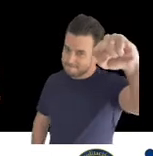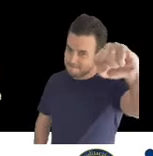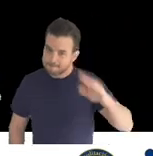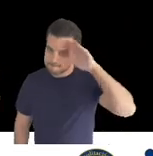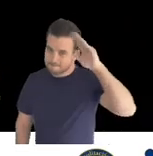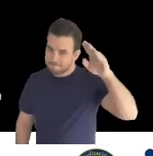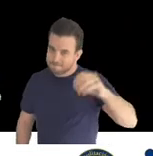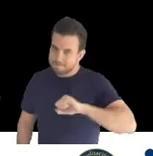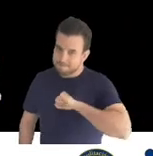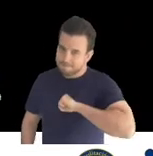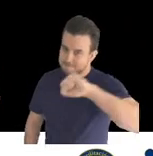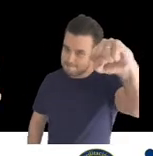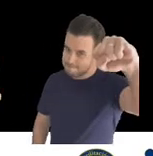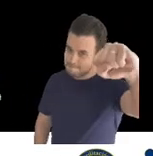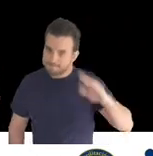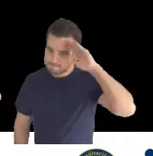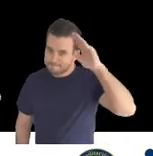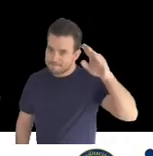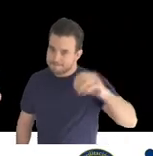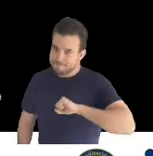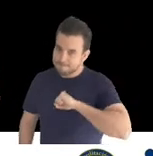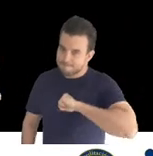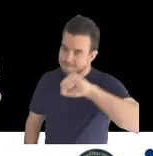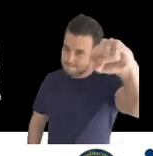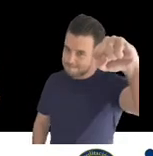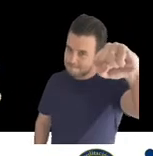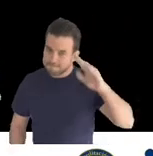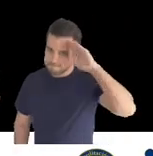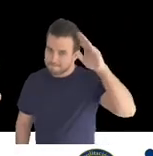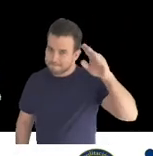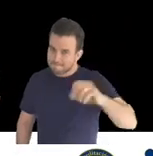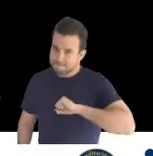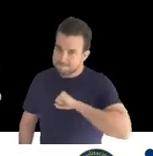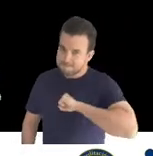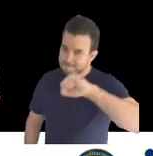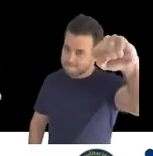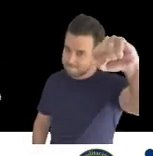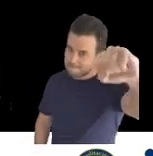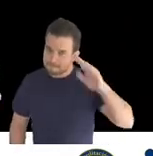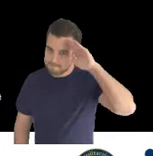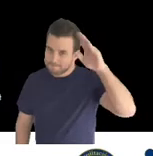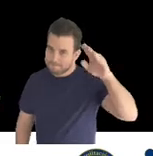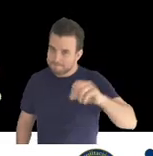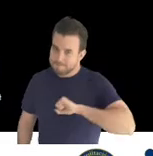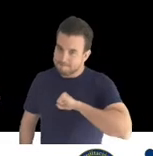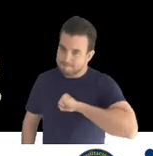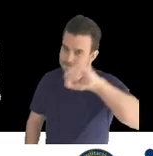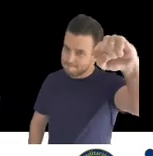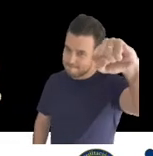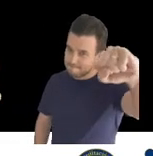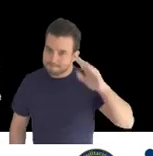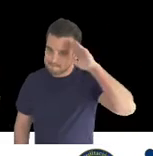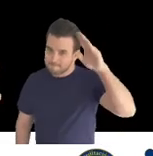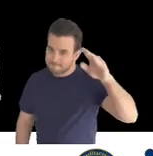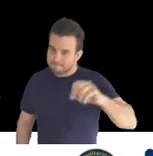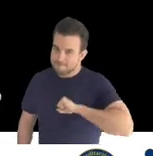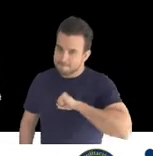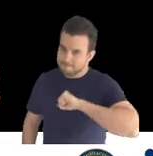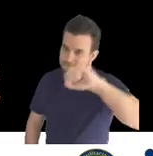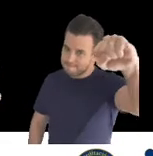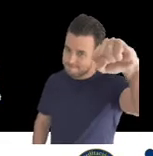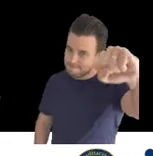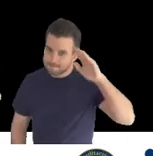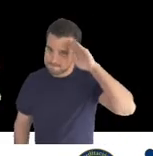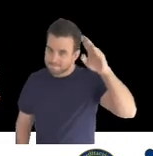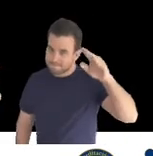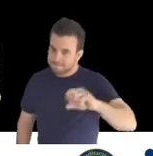para la Cátedra de Gestión de Riesgos de la Maestría de Seguridad Integral en la Fuerza Aérea